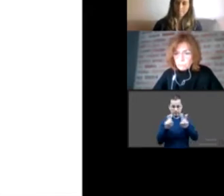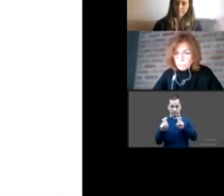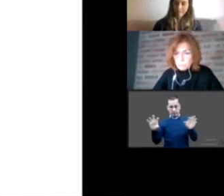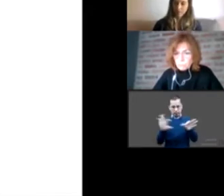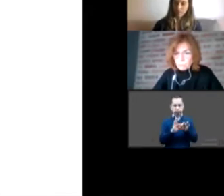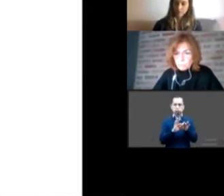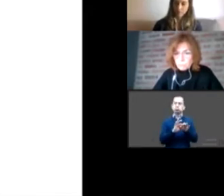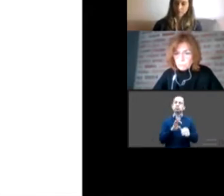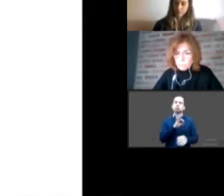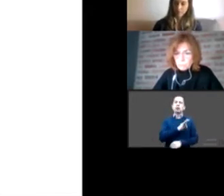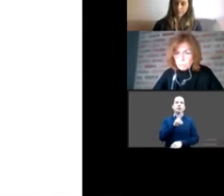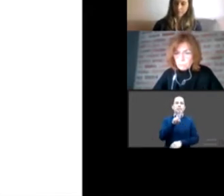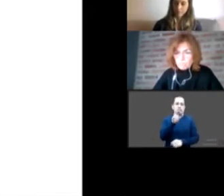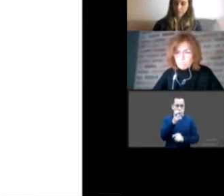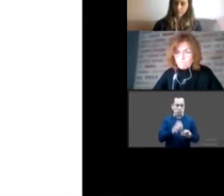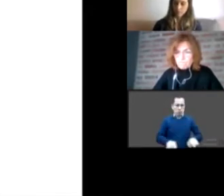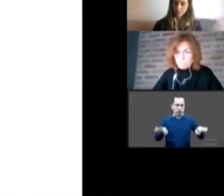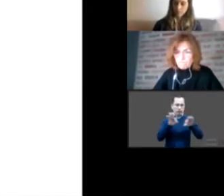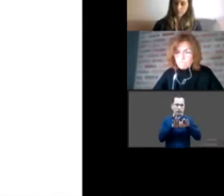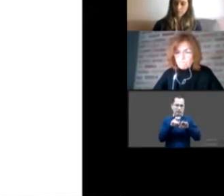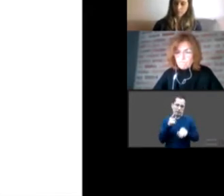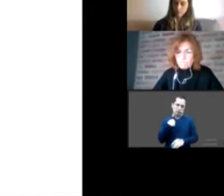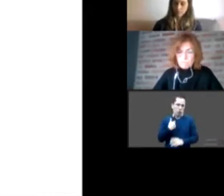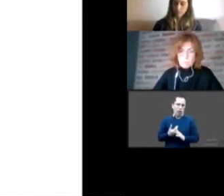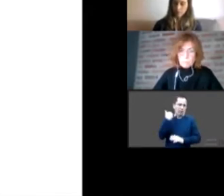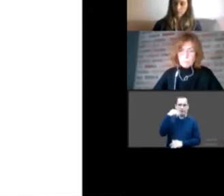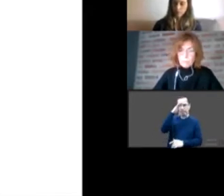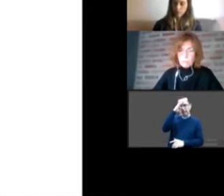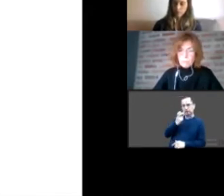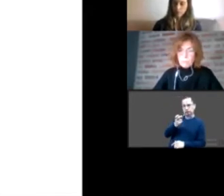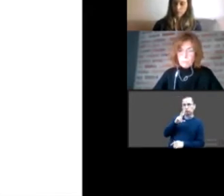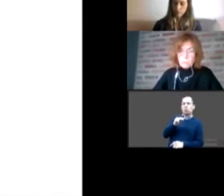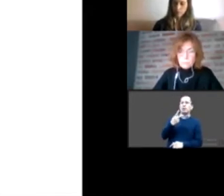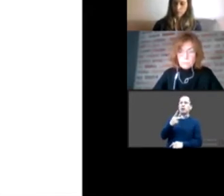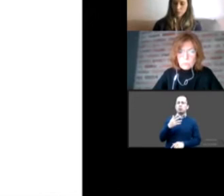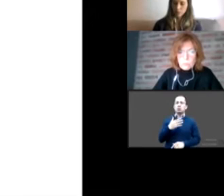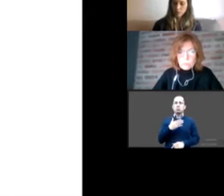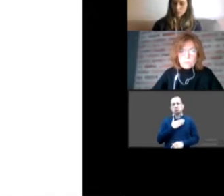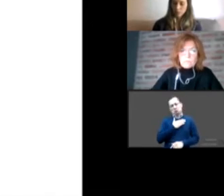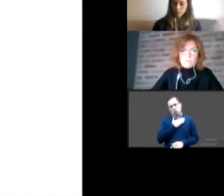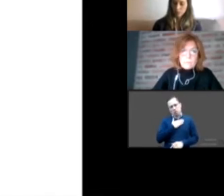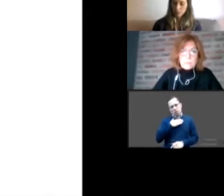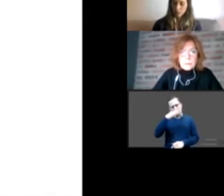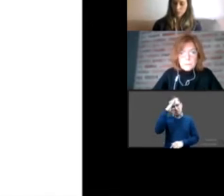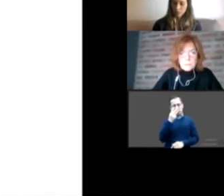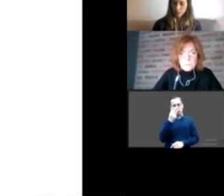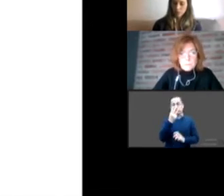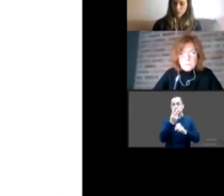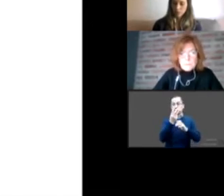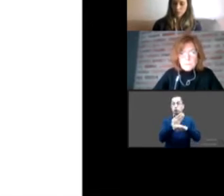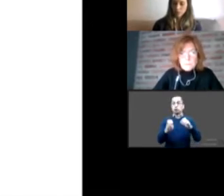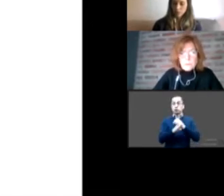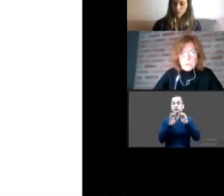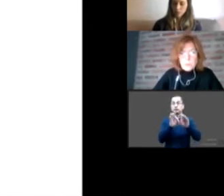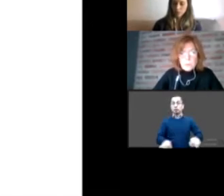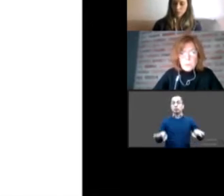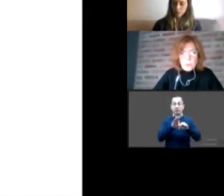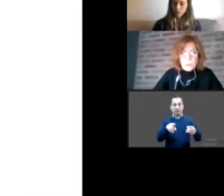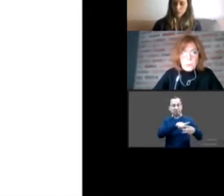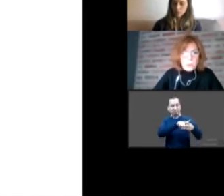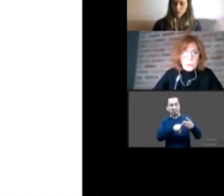pero pienso en tres dimensiones o aspectos. ¿Cuáles son las vulneraciones? Lo que yo llamo anhelos,